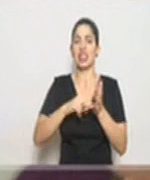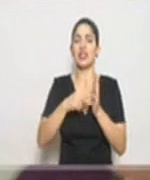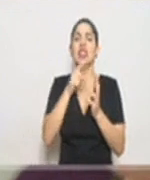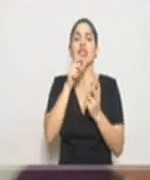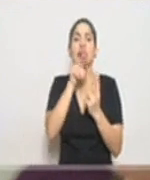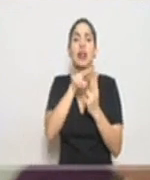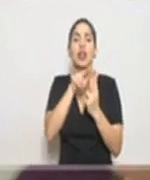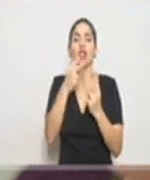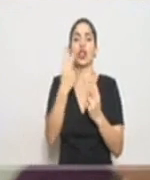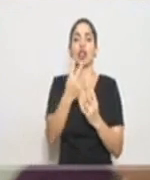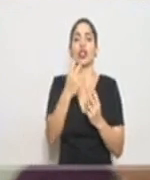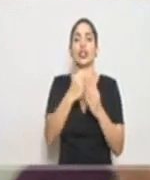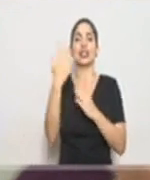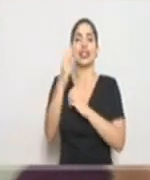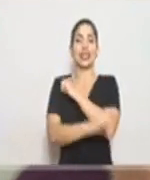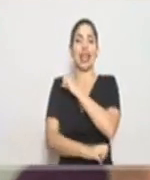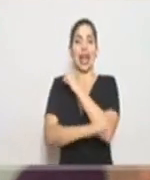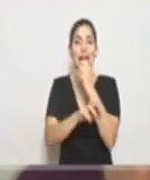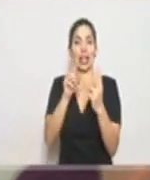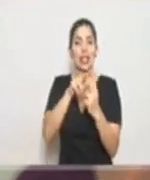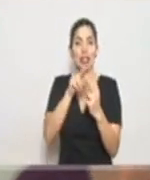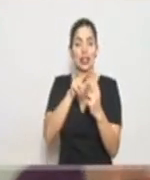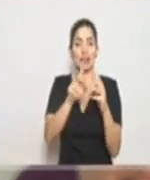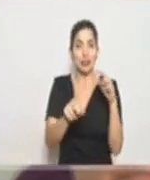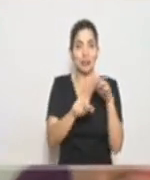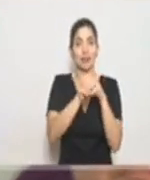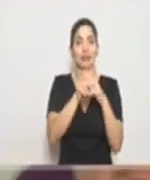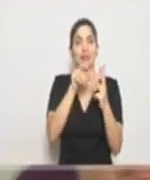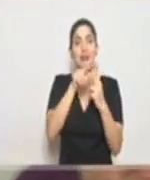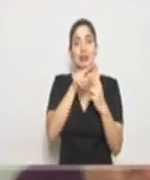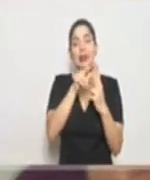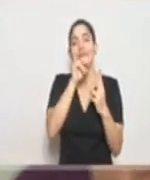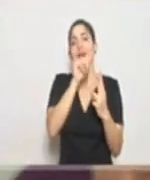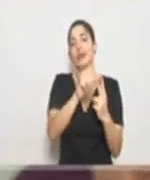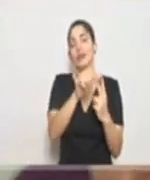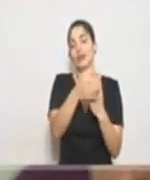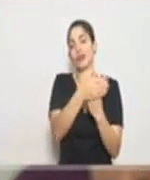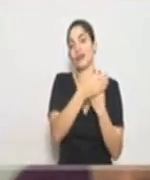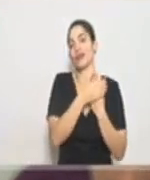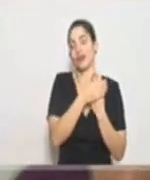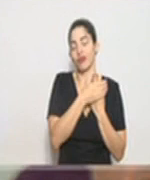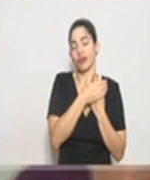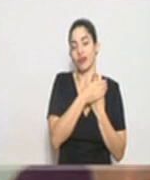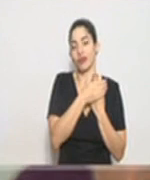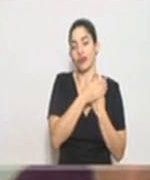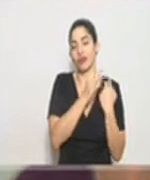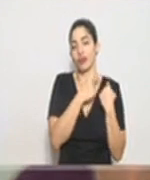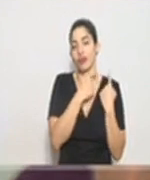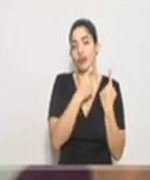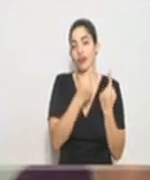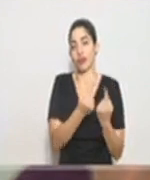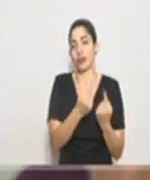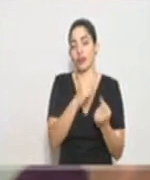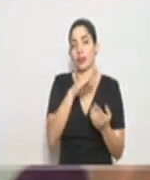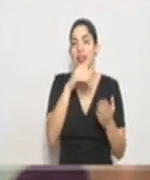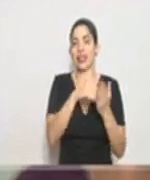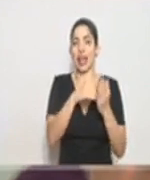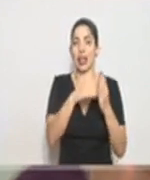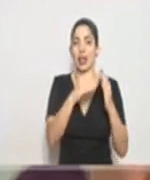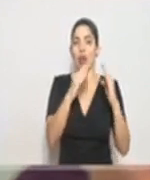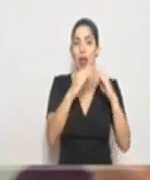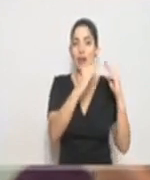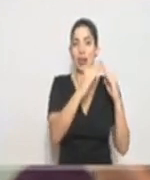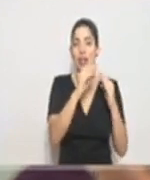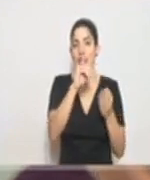los dos extranjeros que habían diagnosticados y que permanecían aislados en un centro de habitación